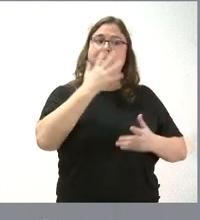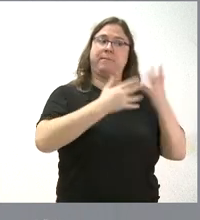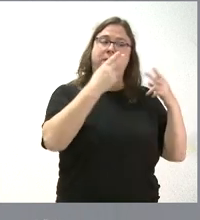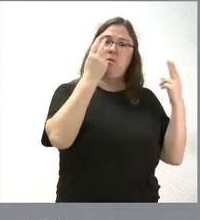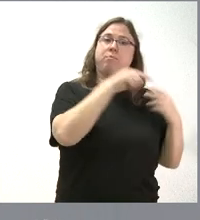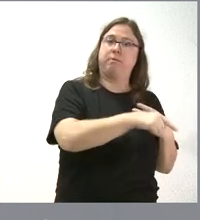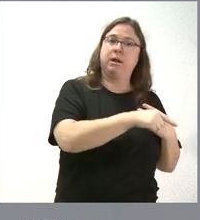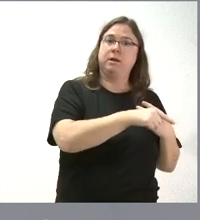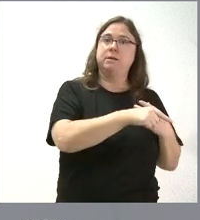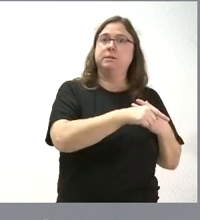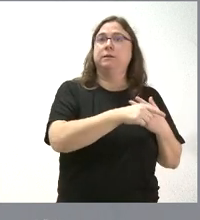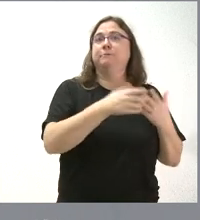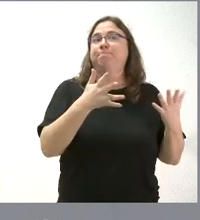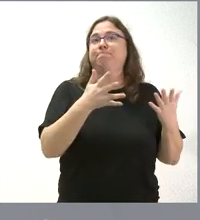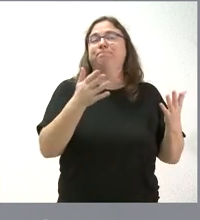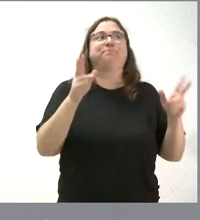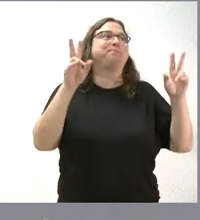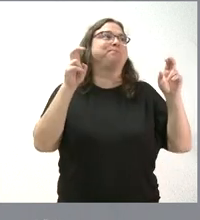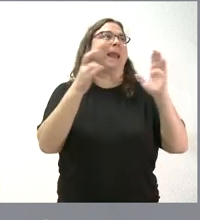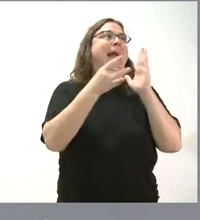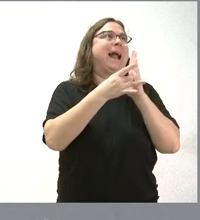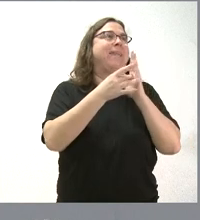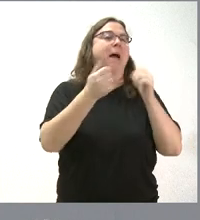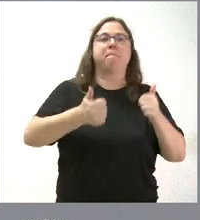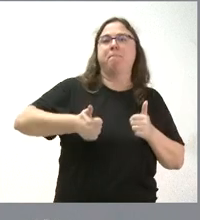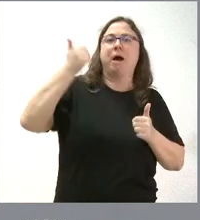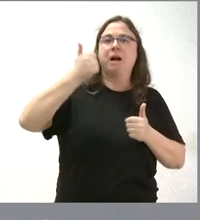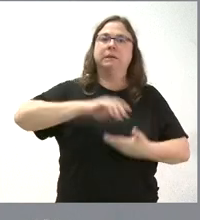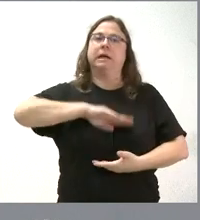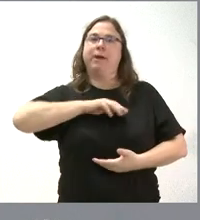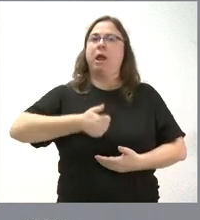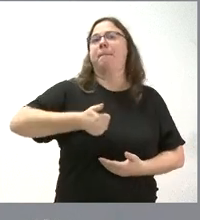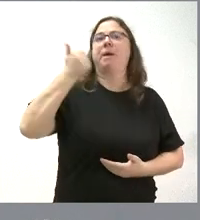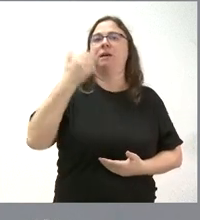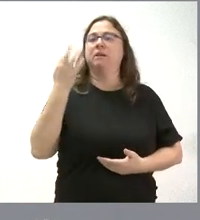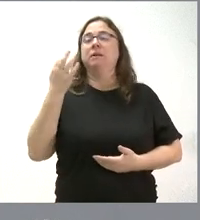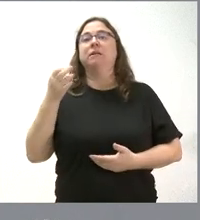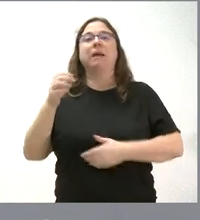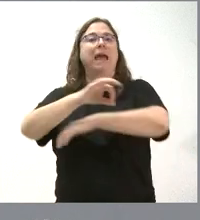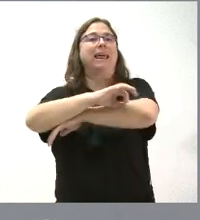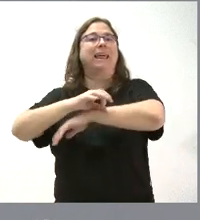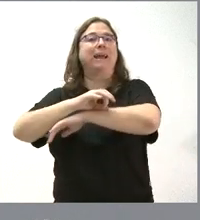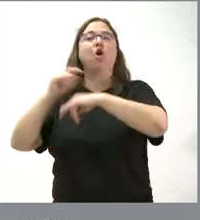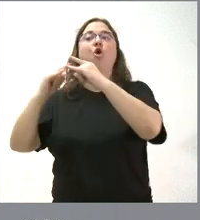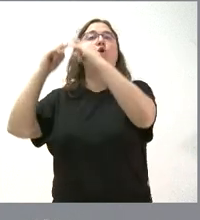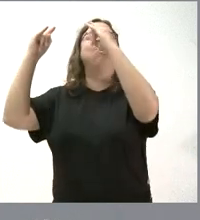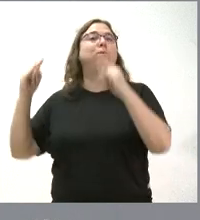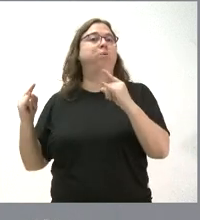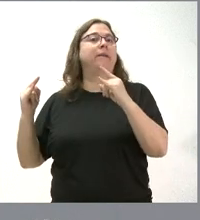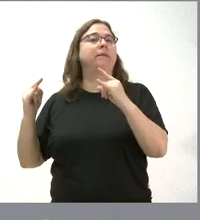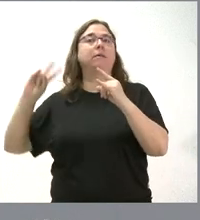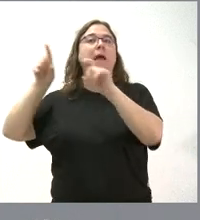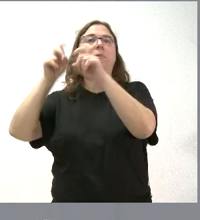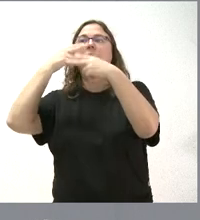de más calidad o de más categoría o de más profesionalización que aquel ingeniero que realiza un puente para una importante